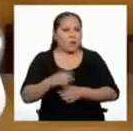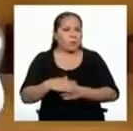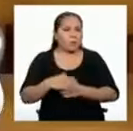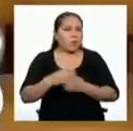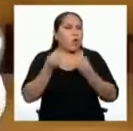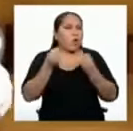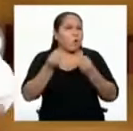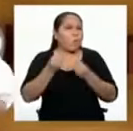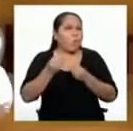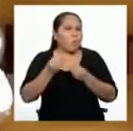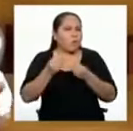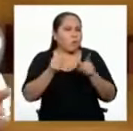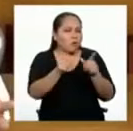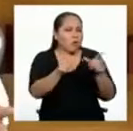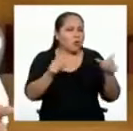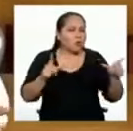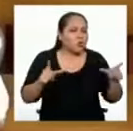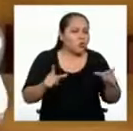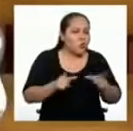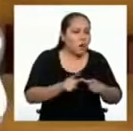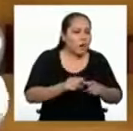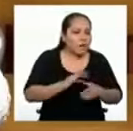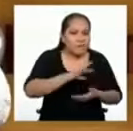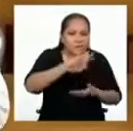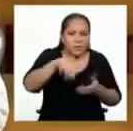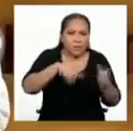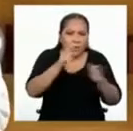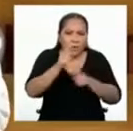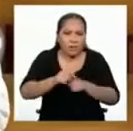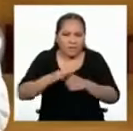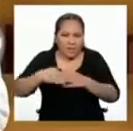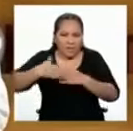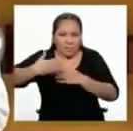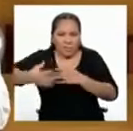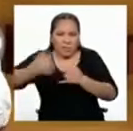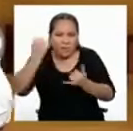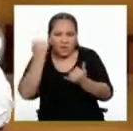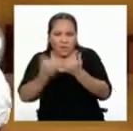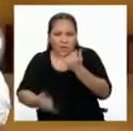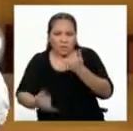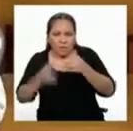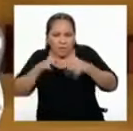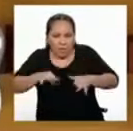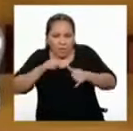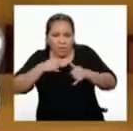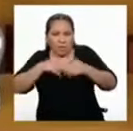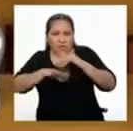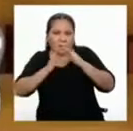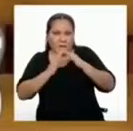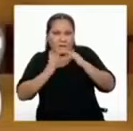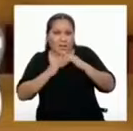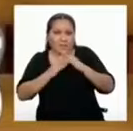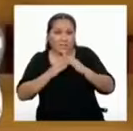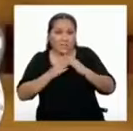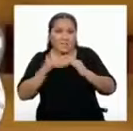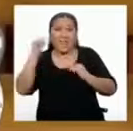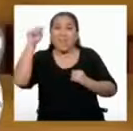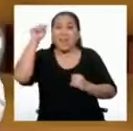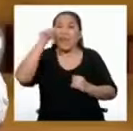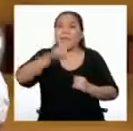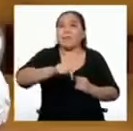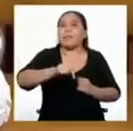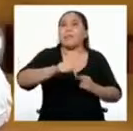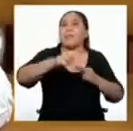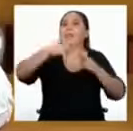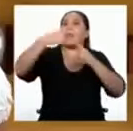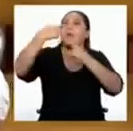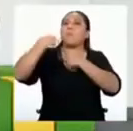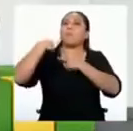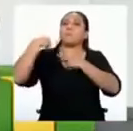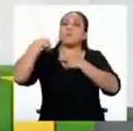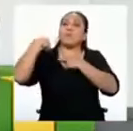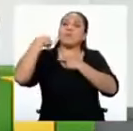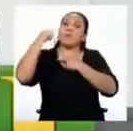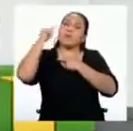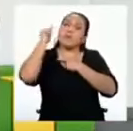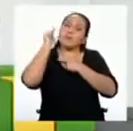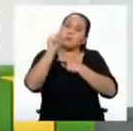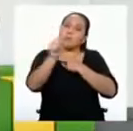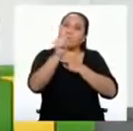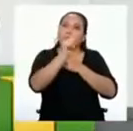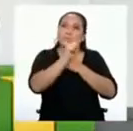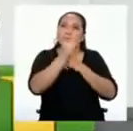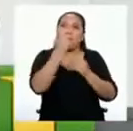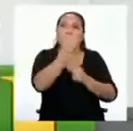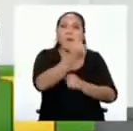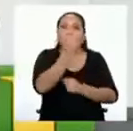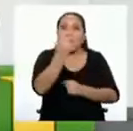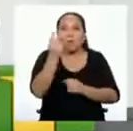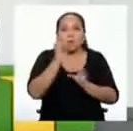luego del periodo de aislamiento social obligatorio? Es ahí donde nuestro rol será decisivo. No